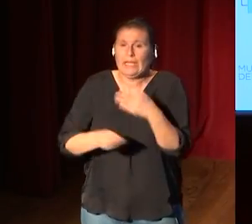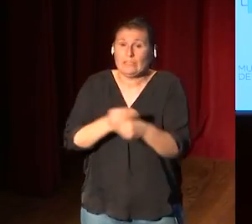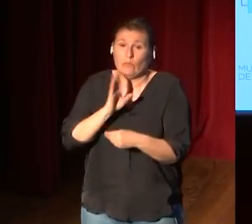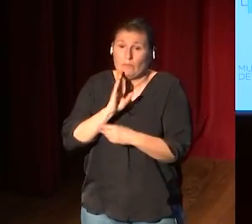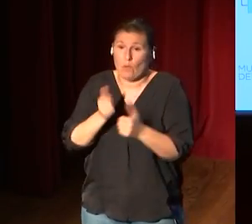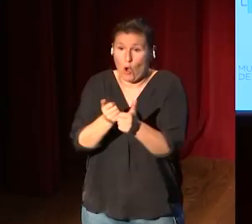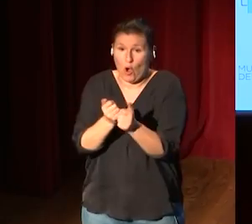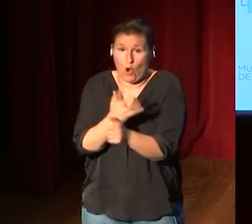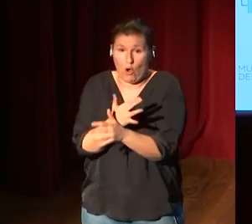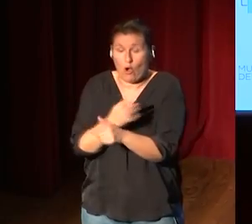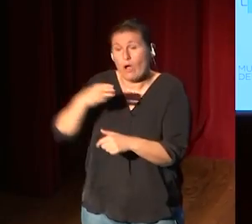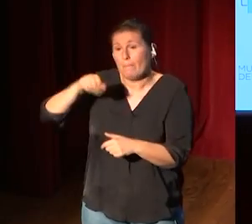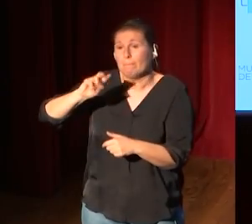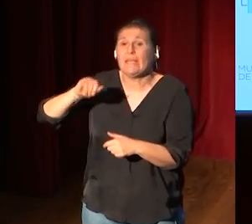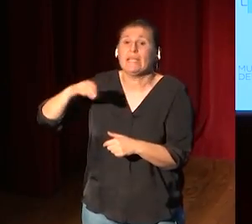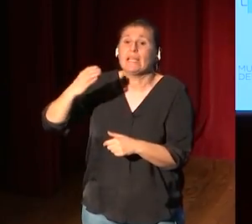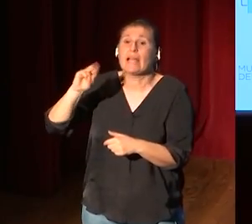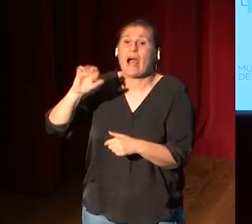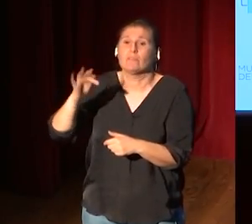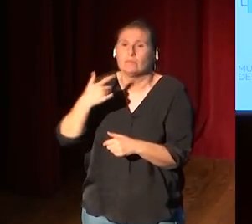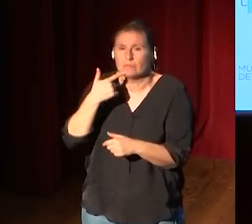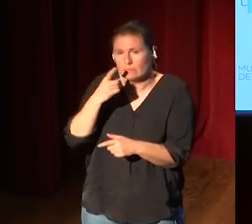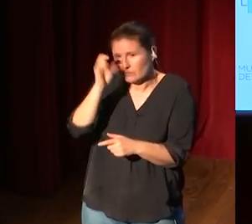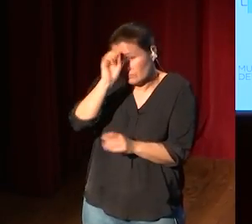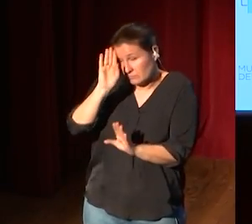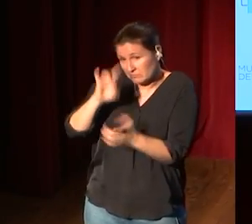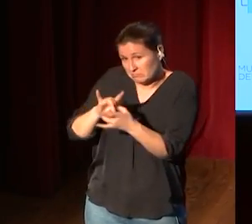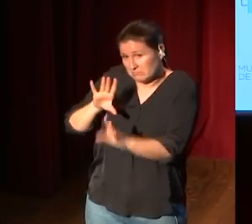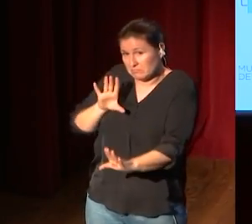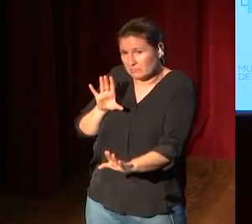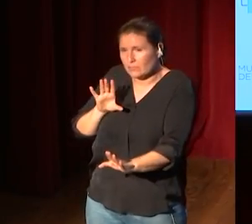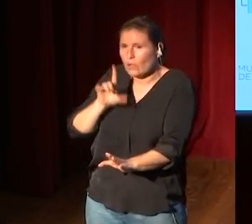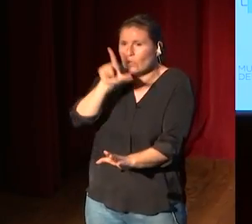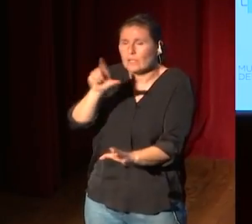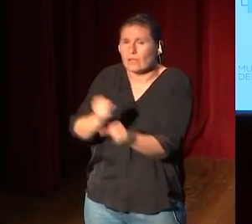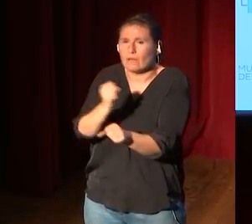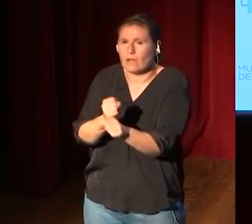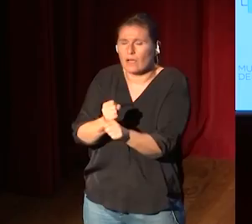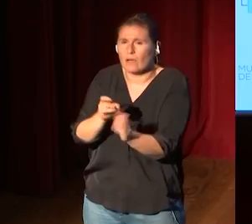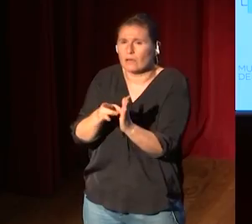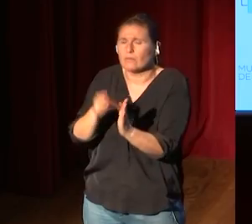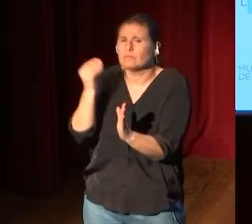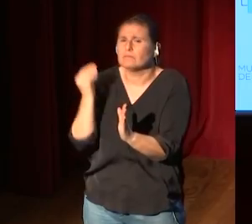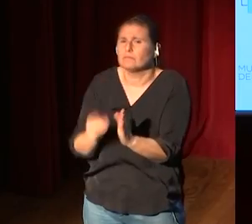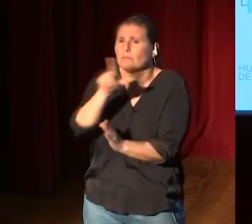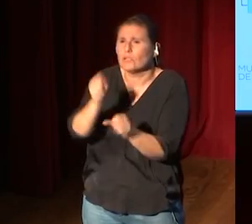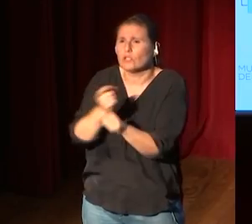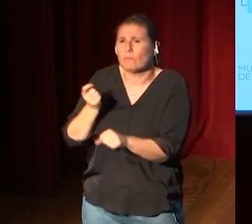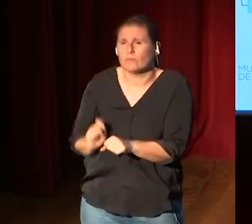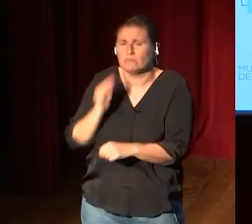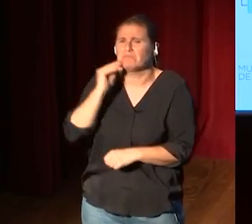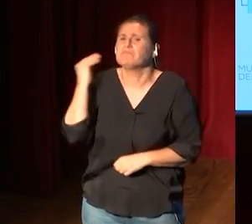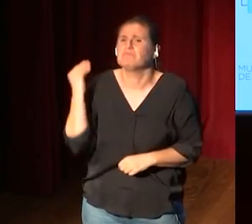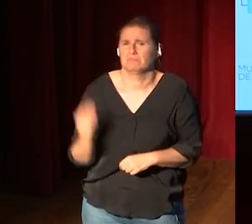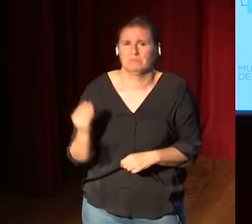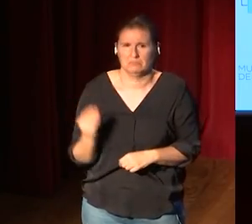que no lo juzgo y trabajaba gente muy buena ahí muy buena grandes profesionales que